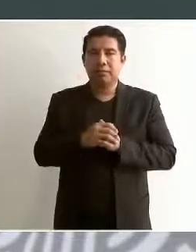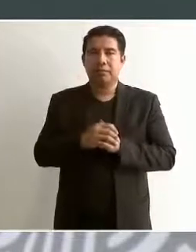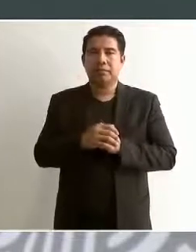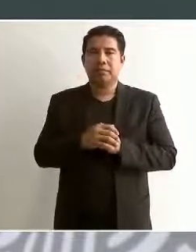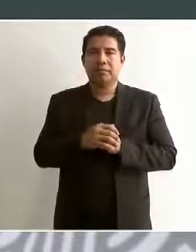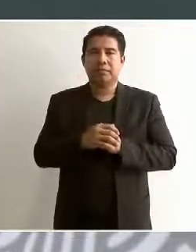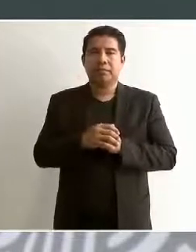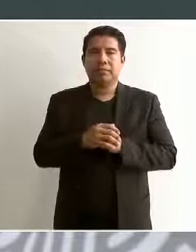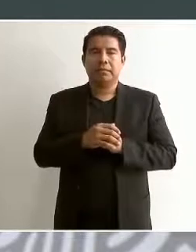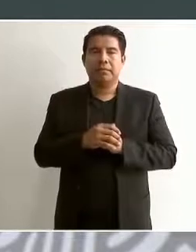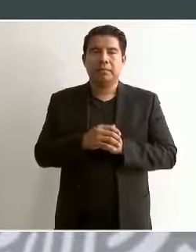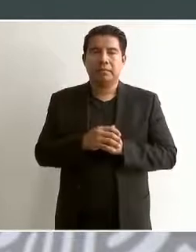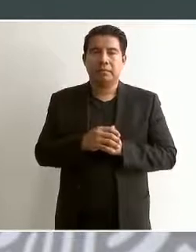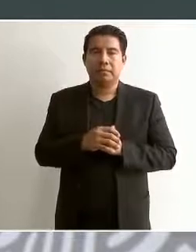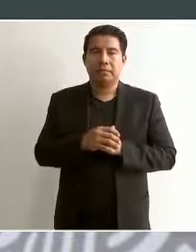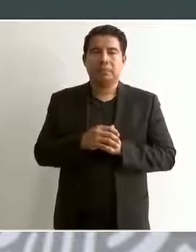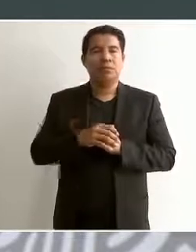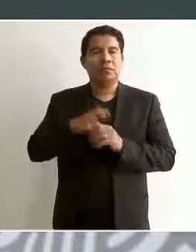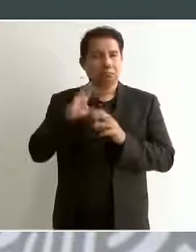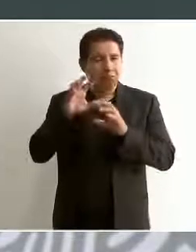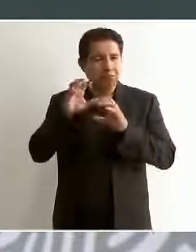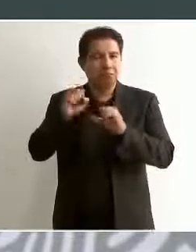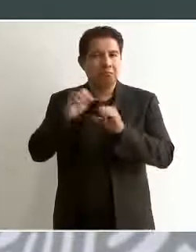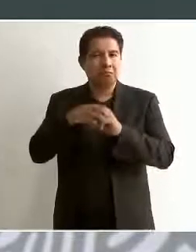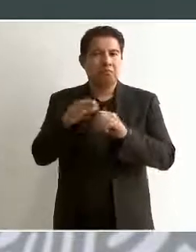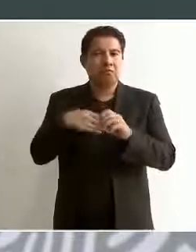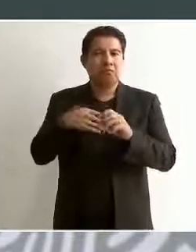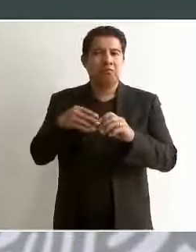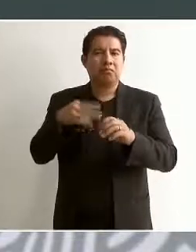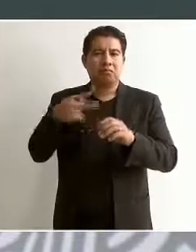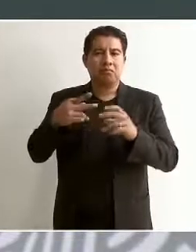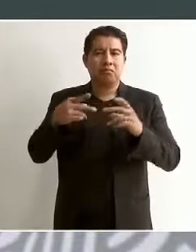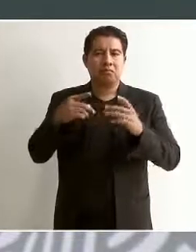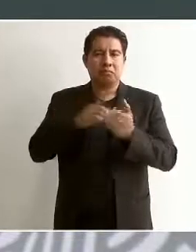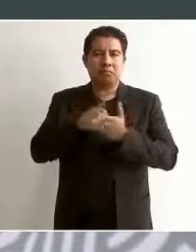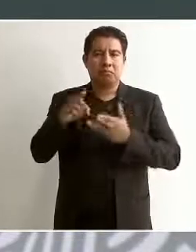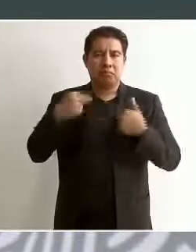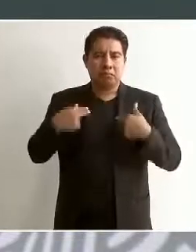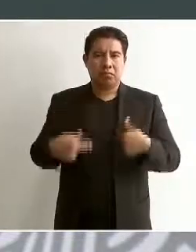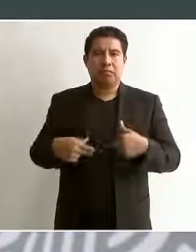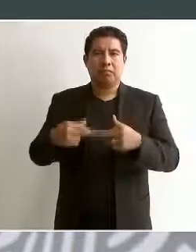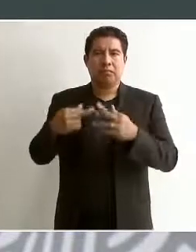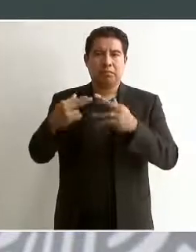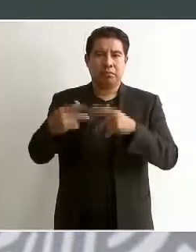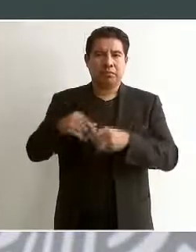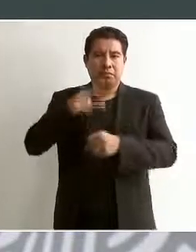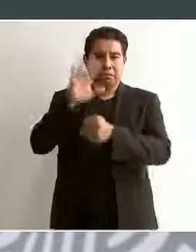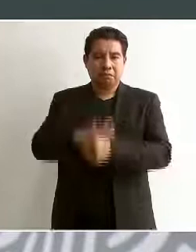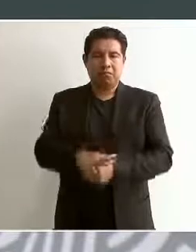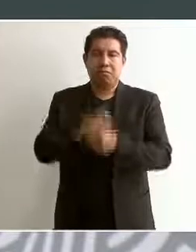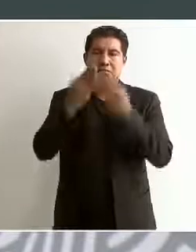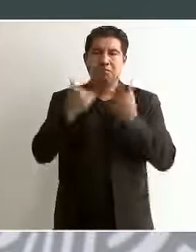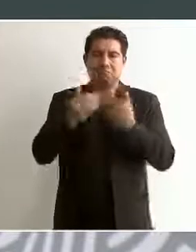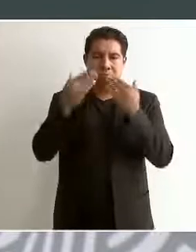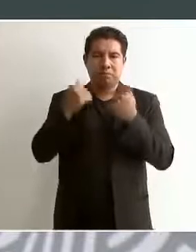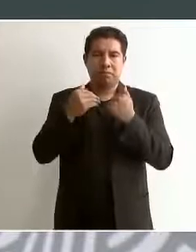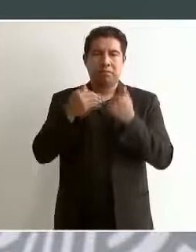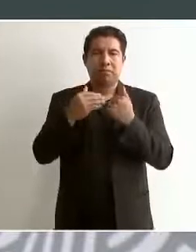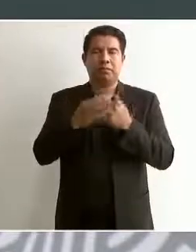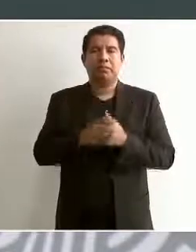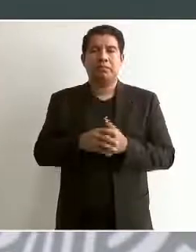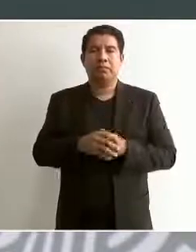se han logrado sin violación de derechos humanos al contrario